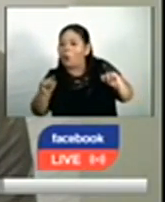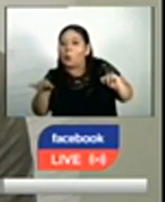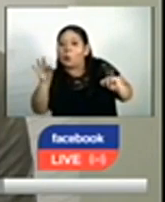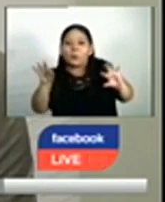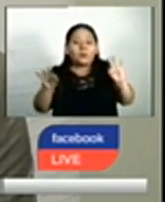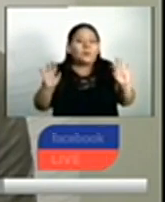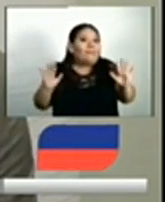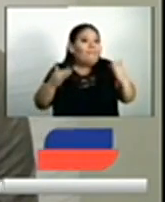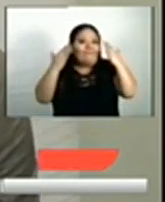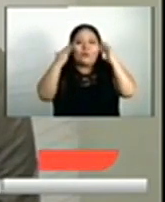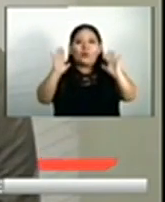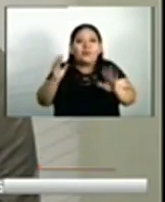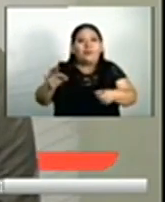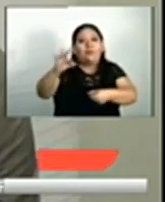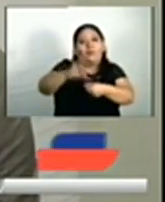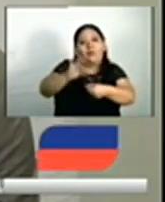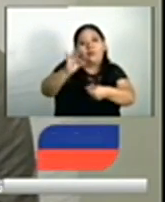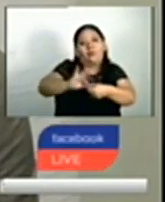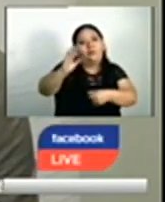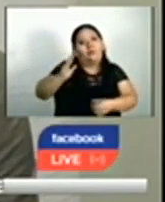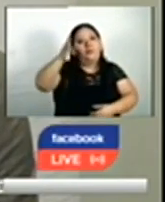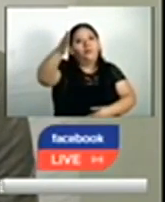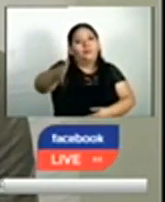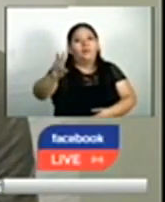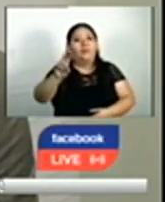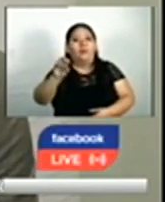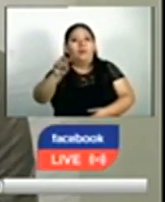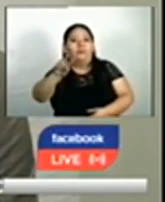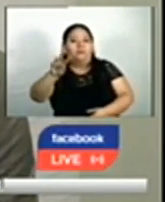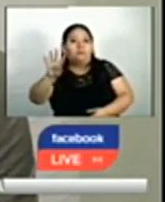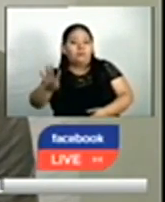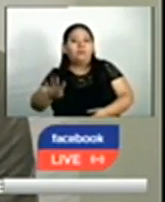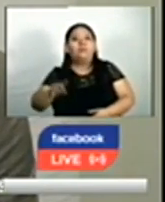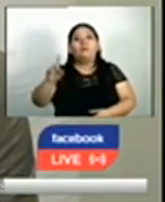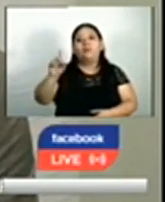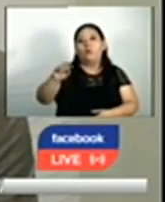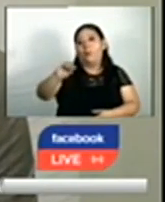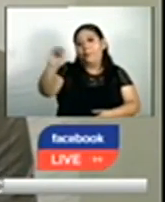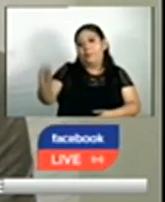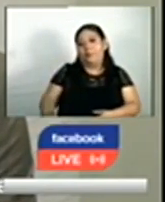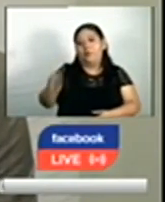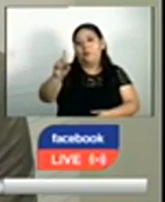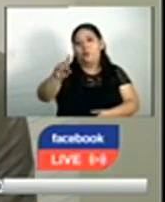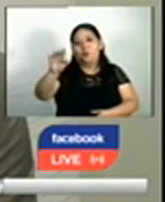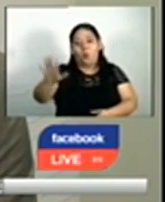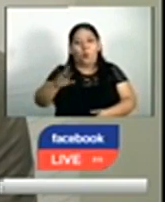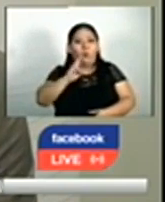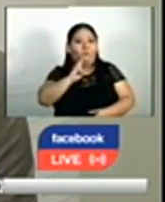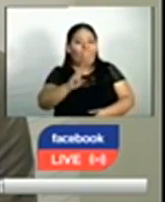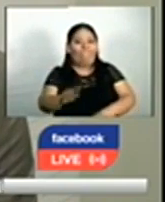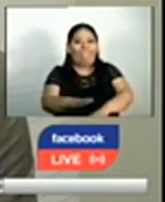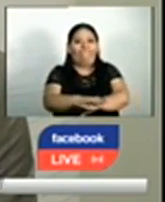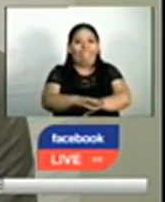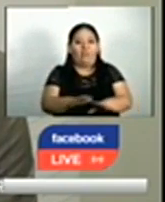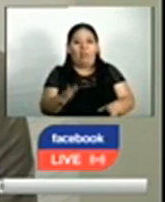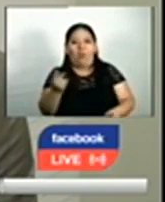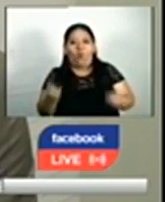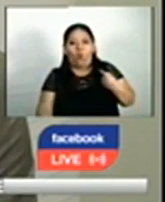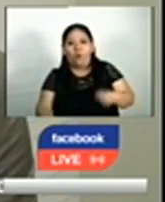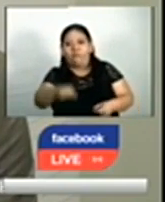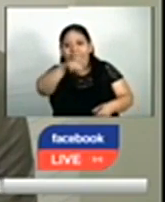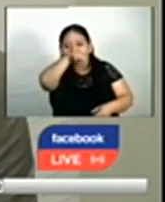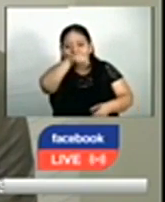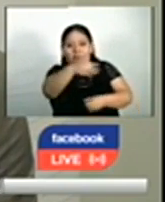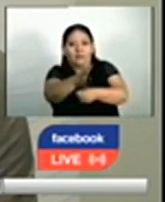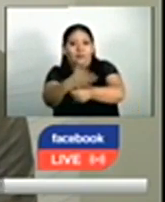votarían para las elecciones municipales de 2024 y un 15% declara no responder por cuál partido